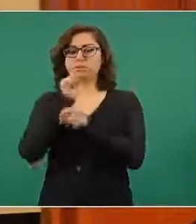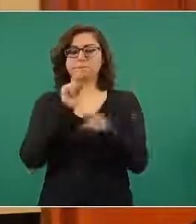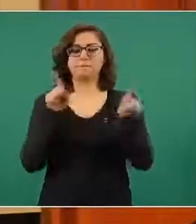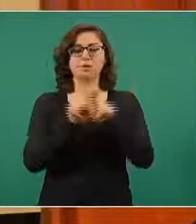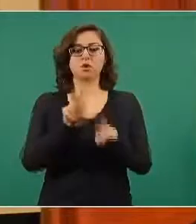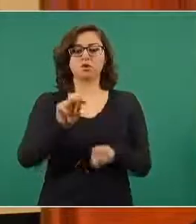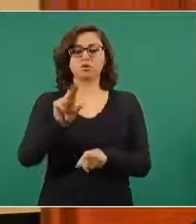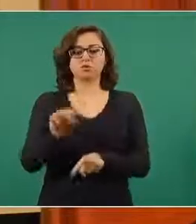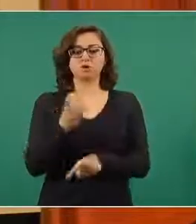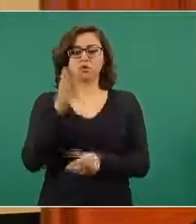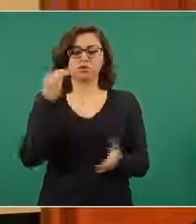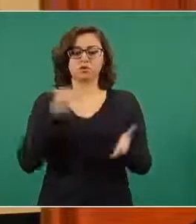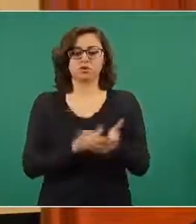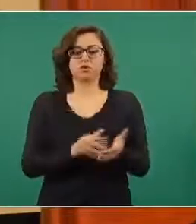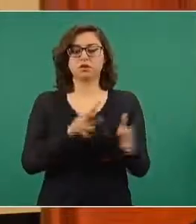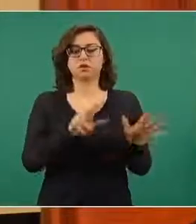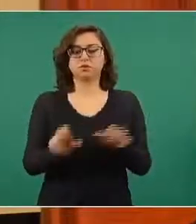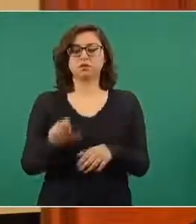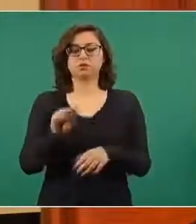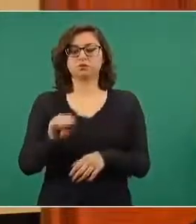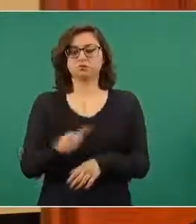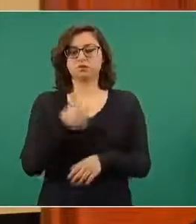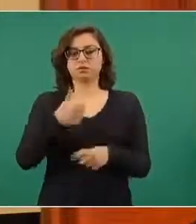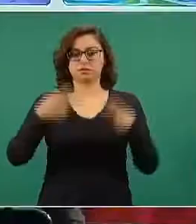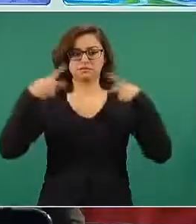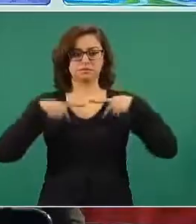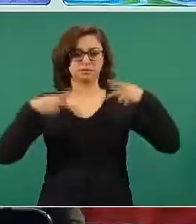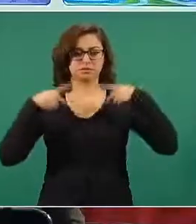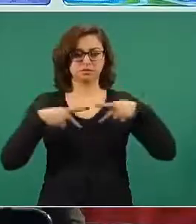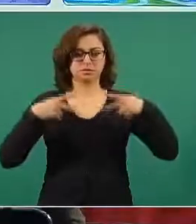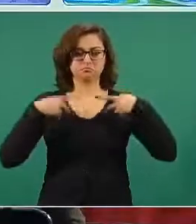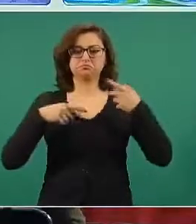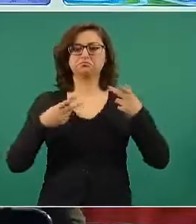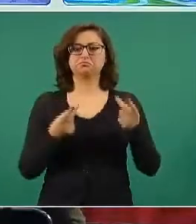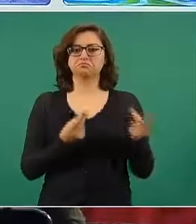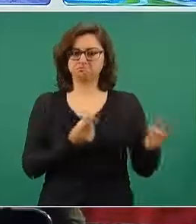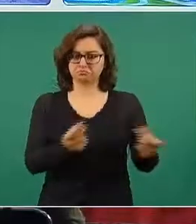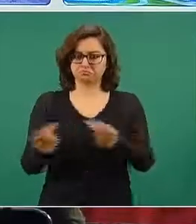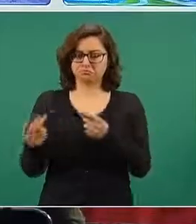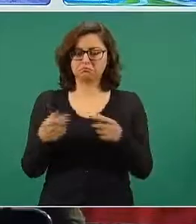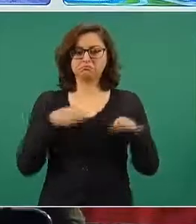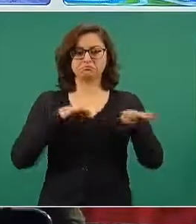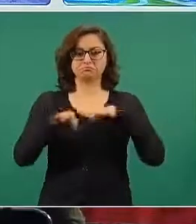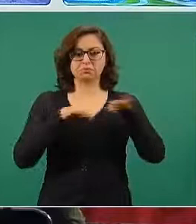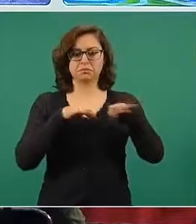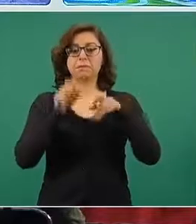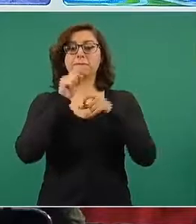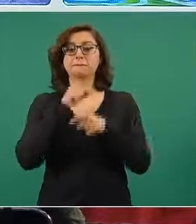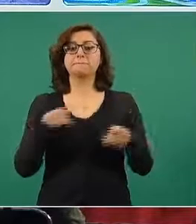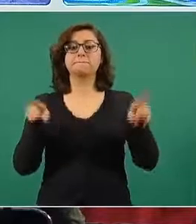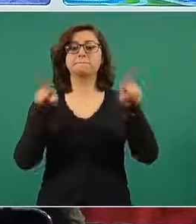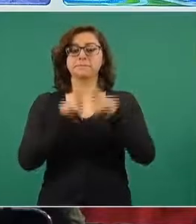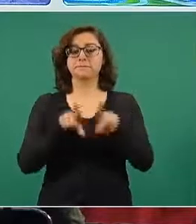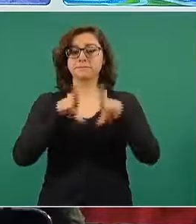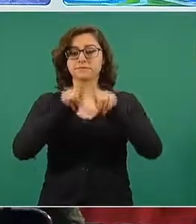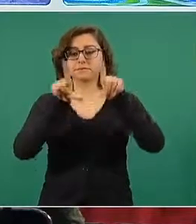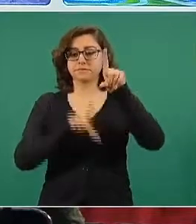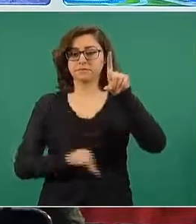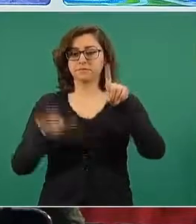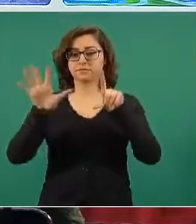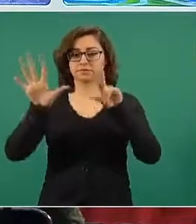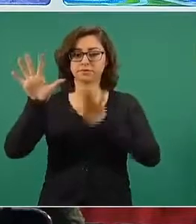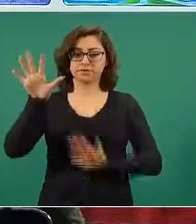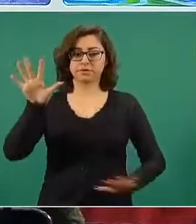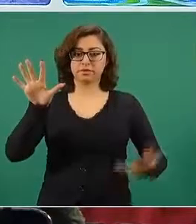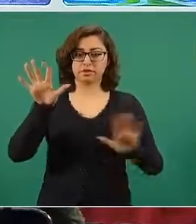84 mil 396. La que sigue, por favor. En operaciones en Golfo y Pacífico, que son operaciones con la infantería de marina,